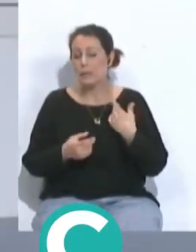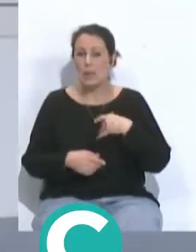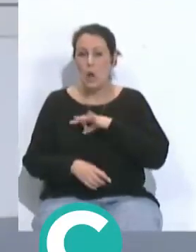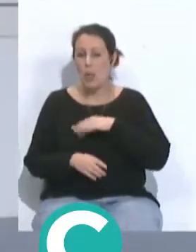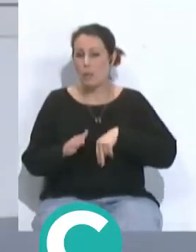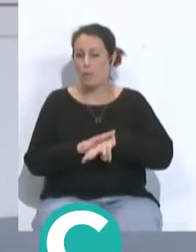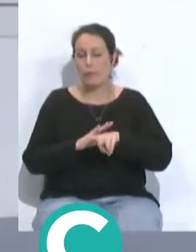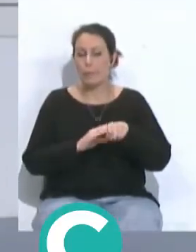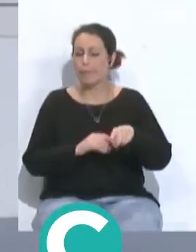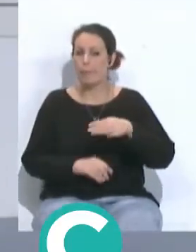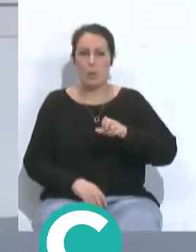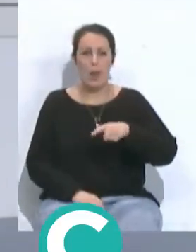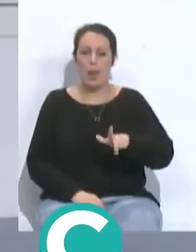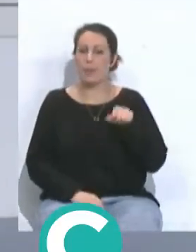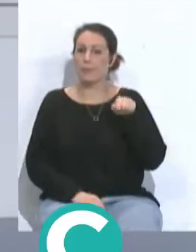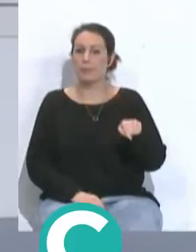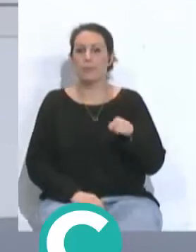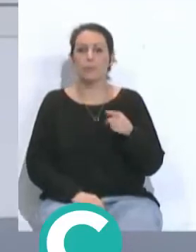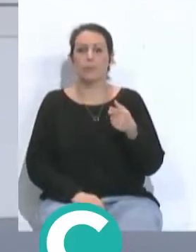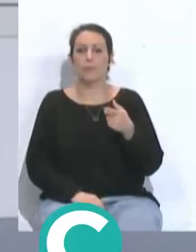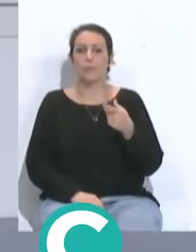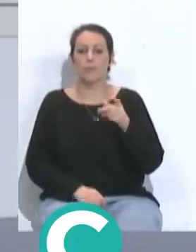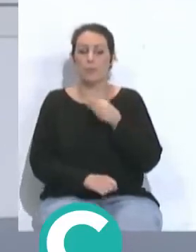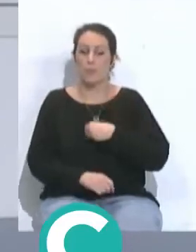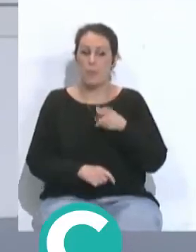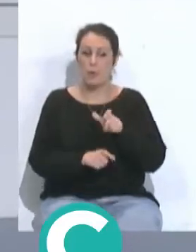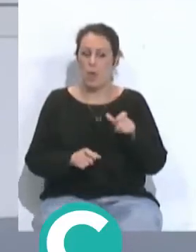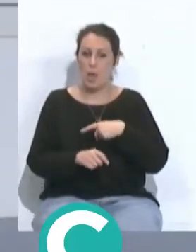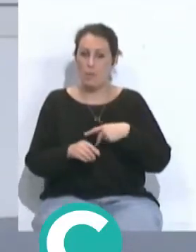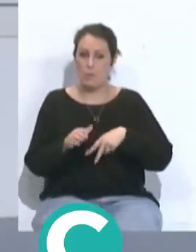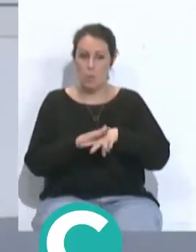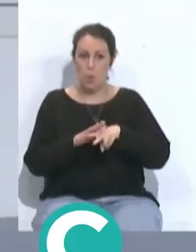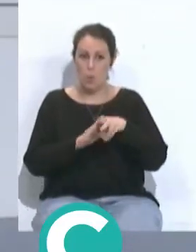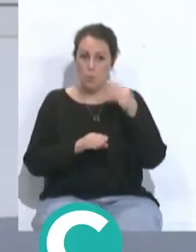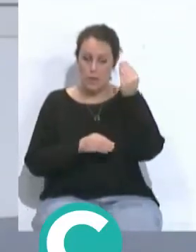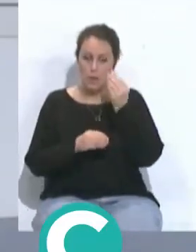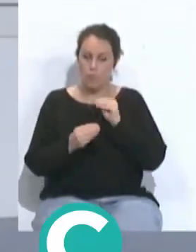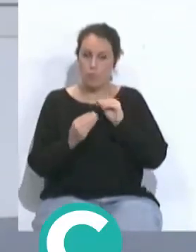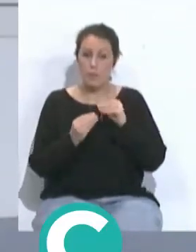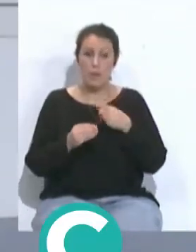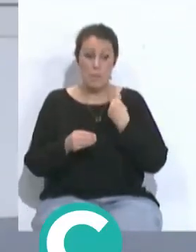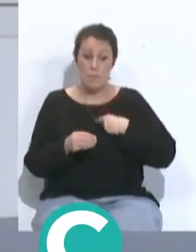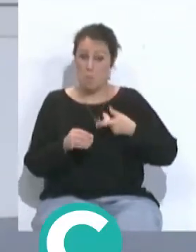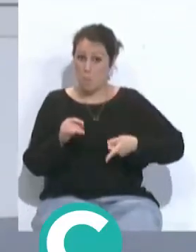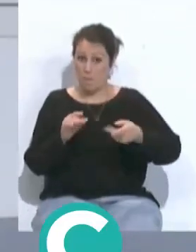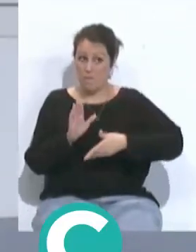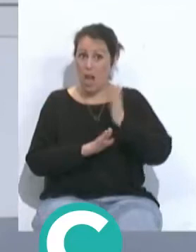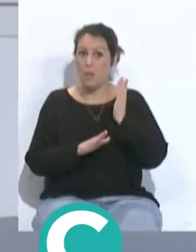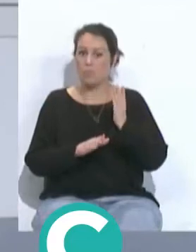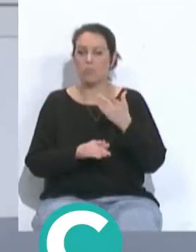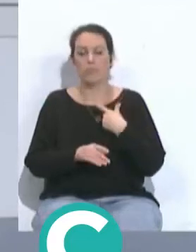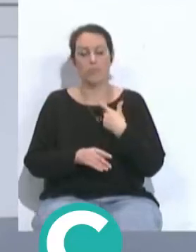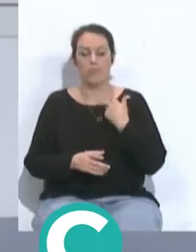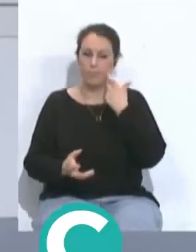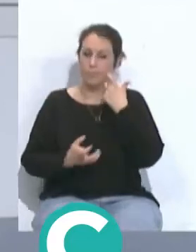es Manuel Pellegrini y está así considerado por la gente de fútbol que a donde va ha dejado una huella importante